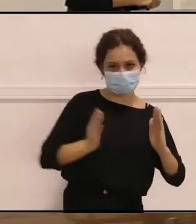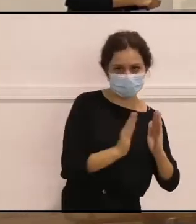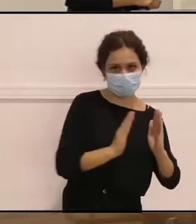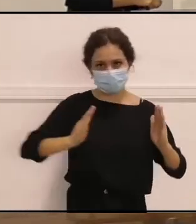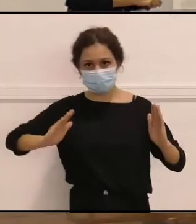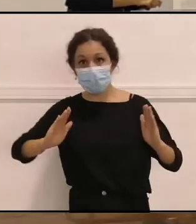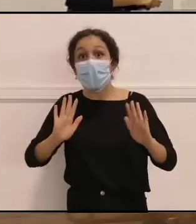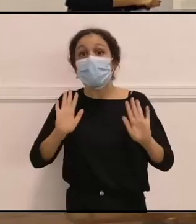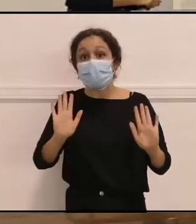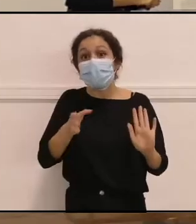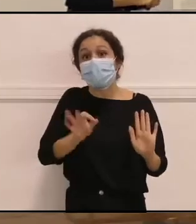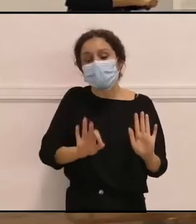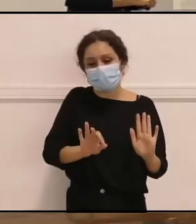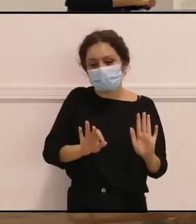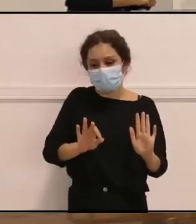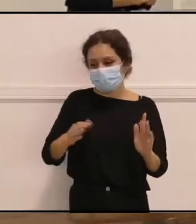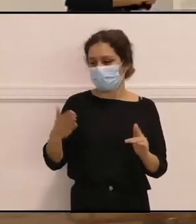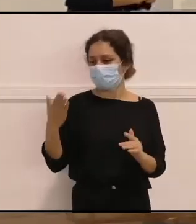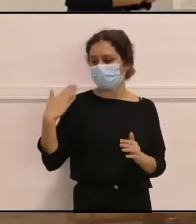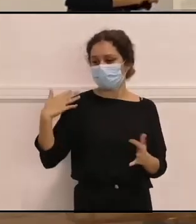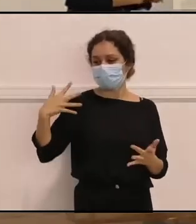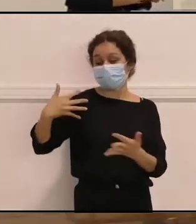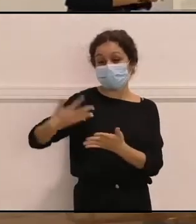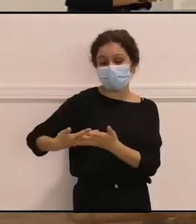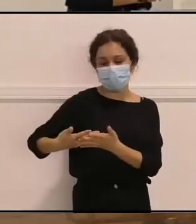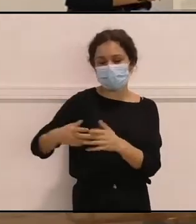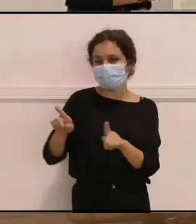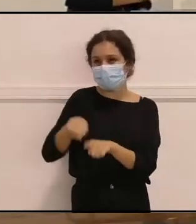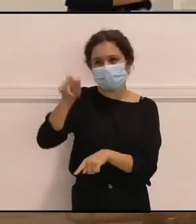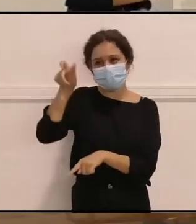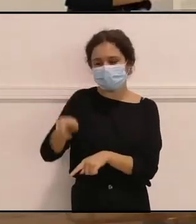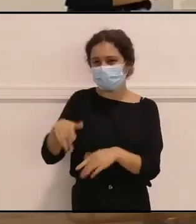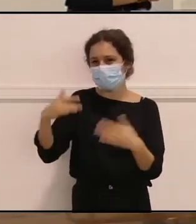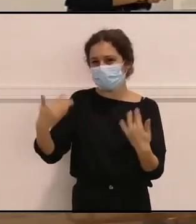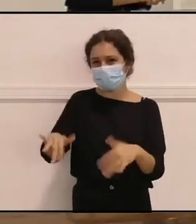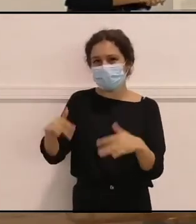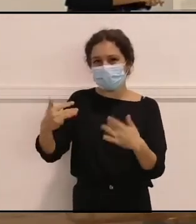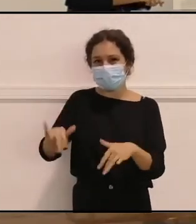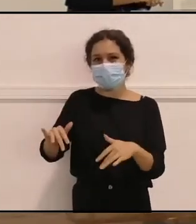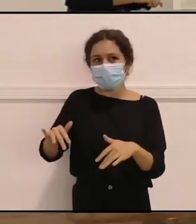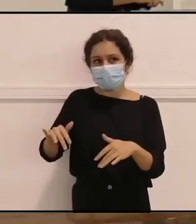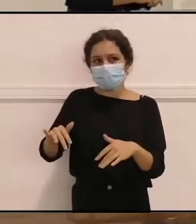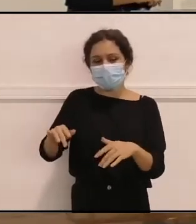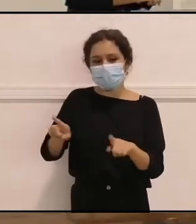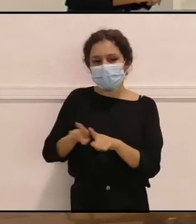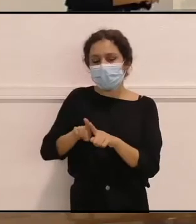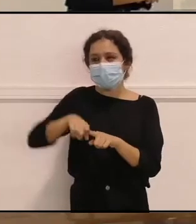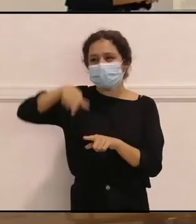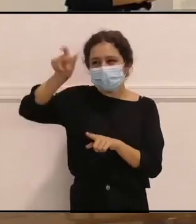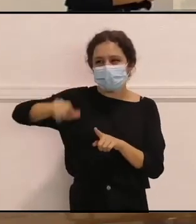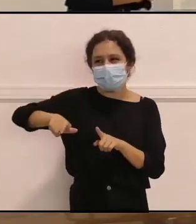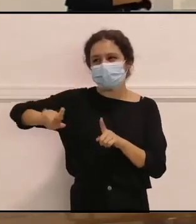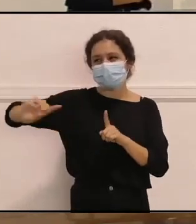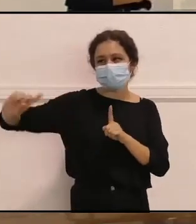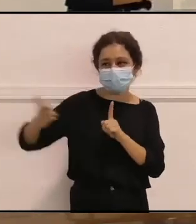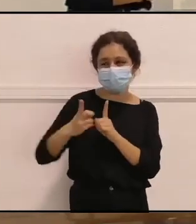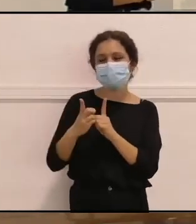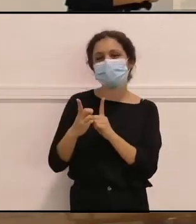sobre todo en los últimos años, ha sido como un boom encontrarme o poder encontrarme con personas,